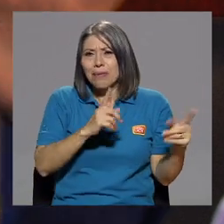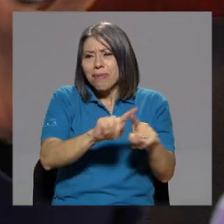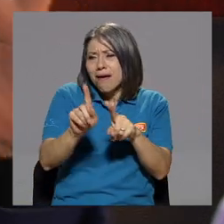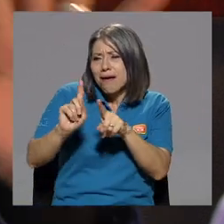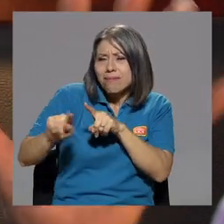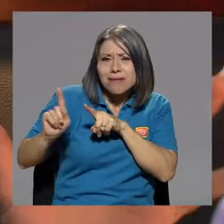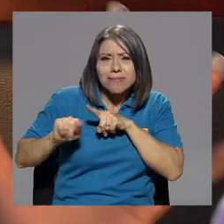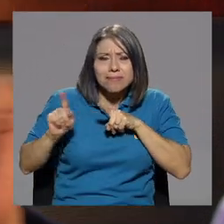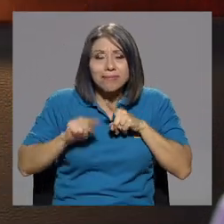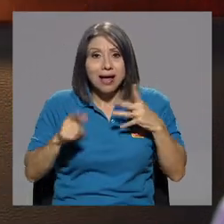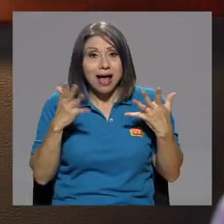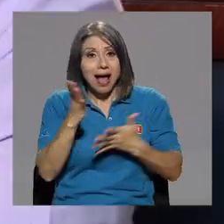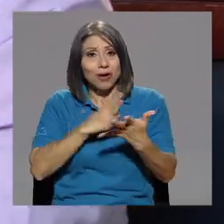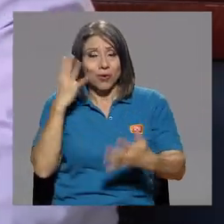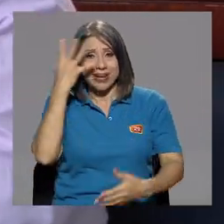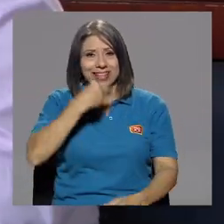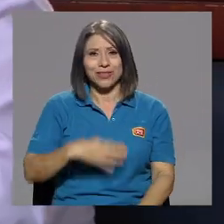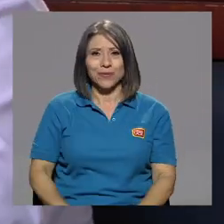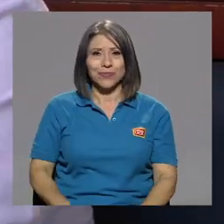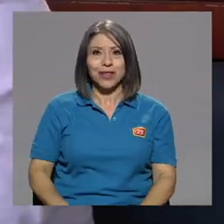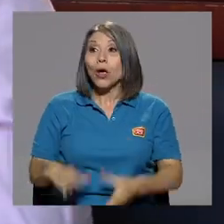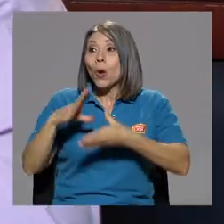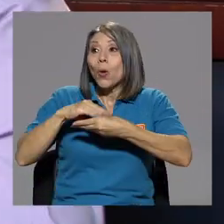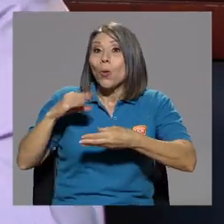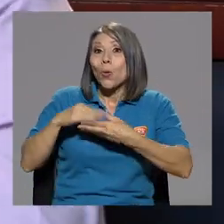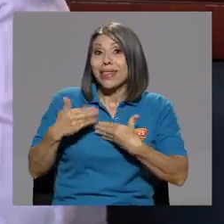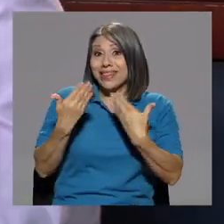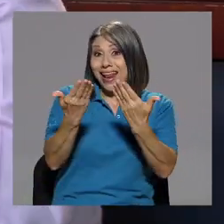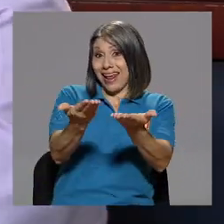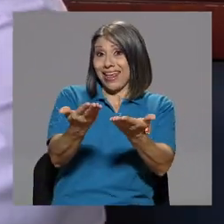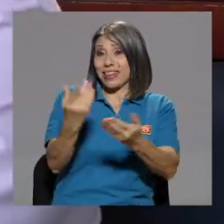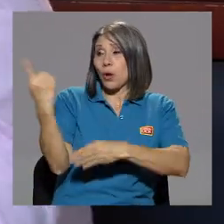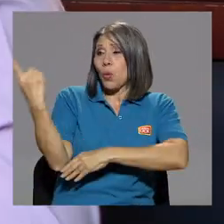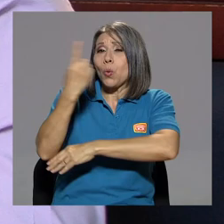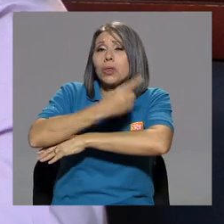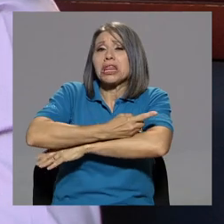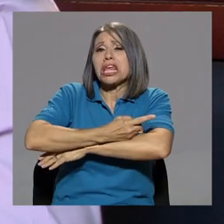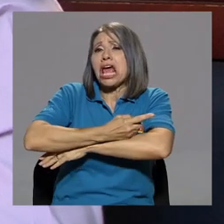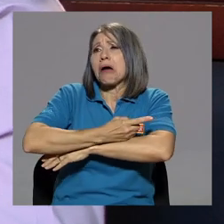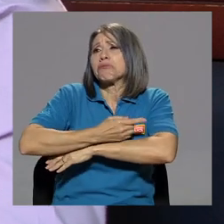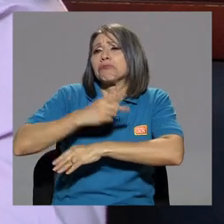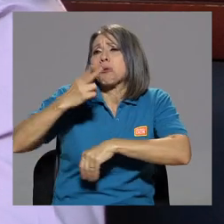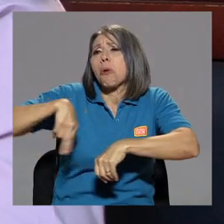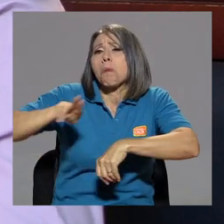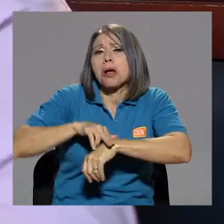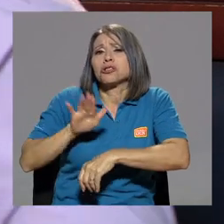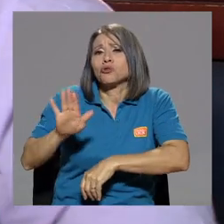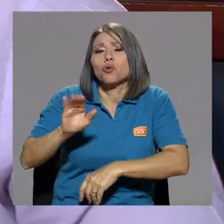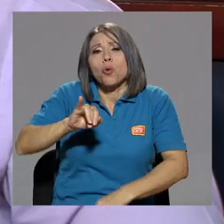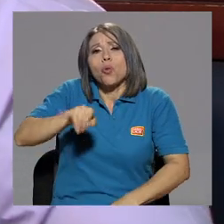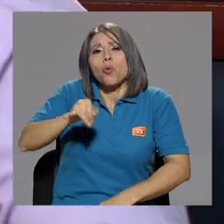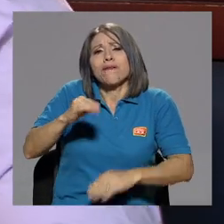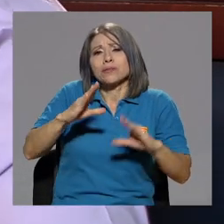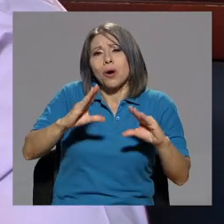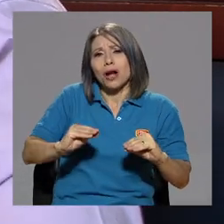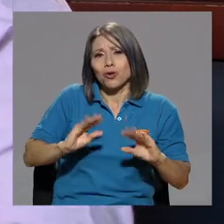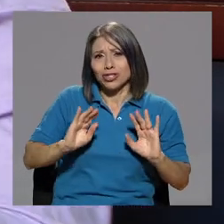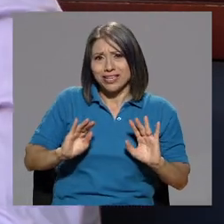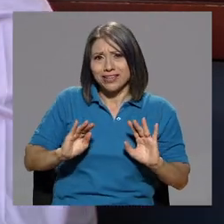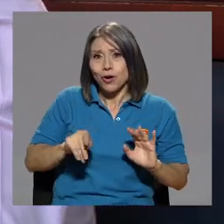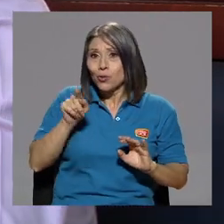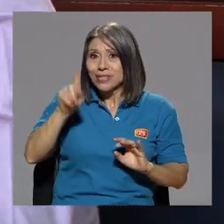que sea algo lindo. Cuéntenle a la gente un día cotidiano suyo, un jueves por la noche, porque usted tiene que llegar